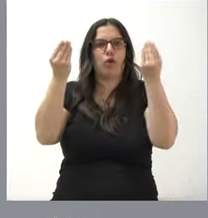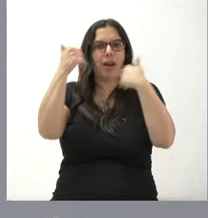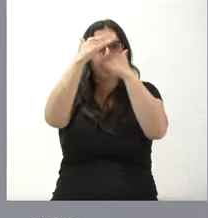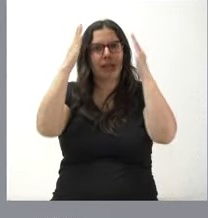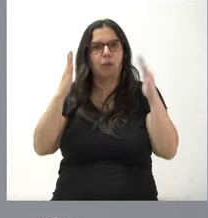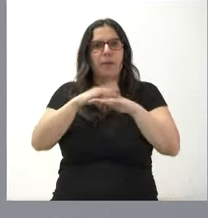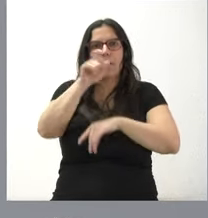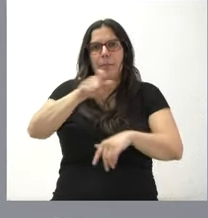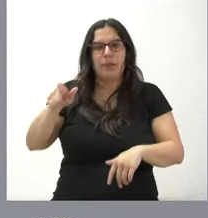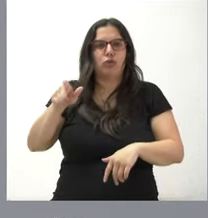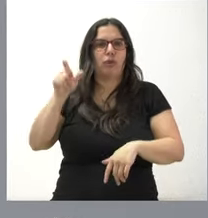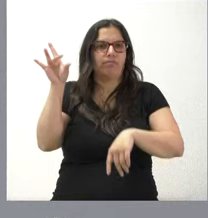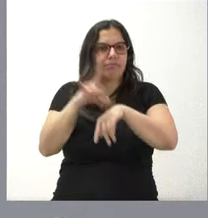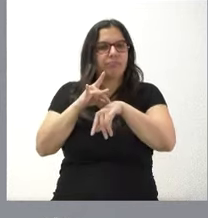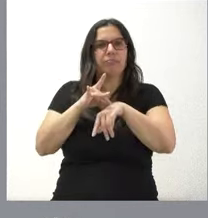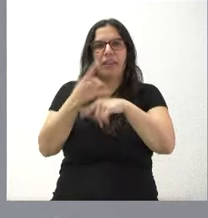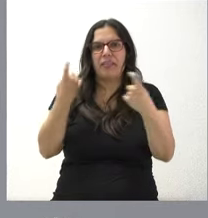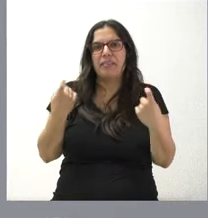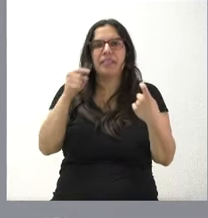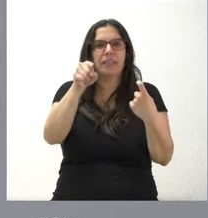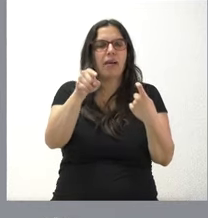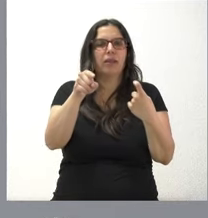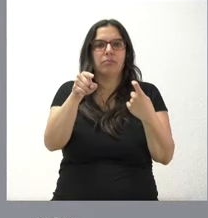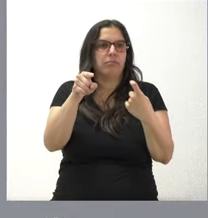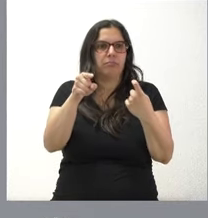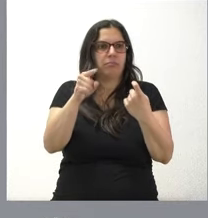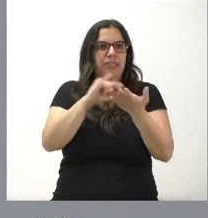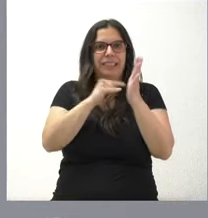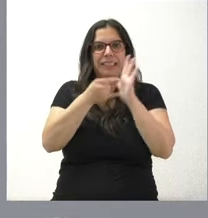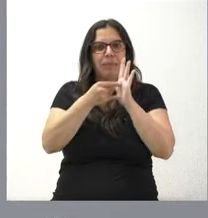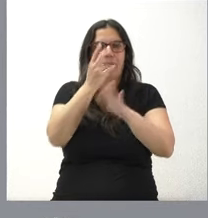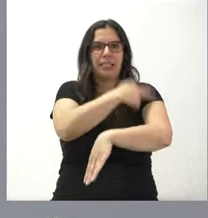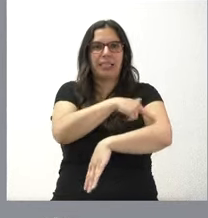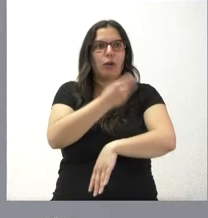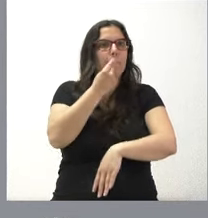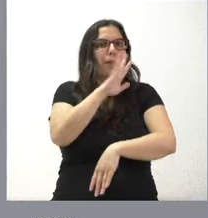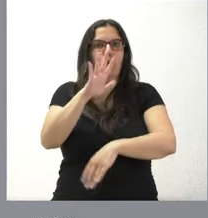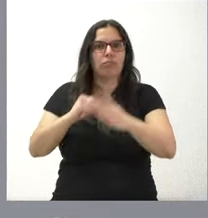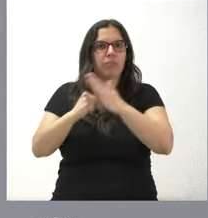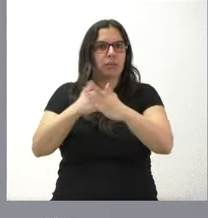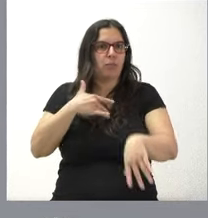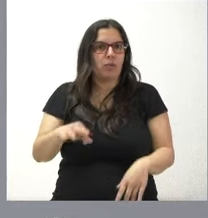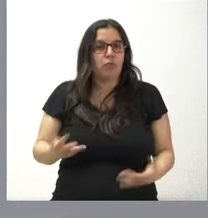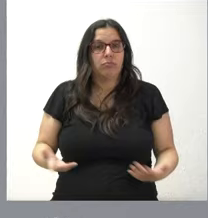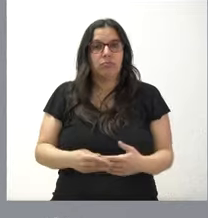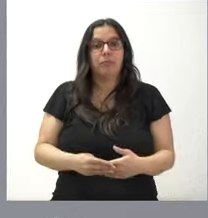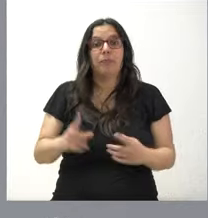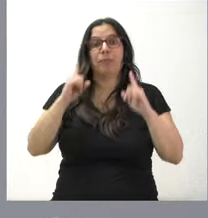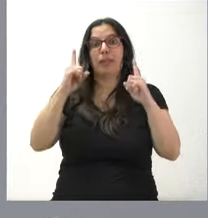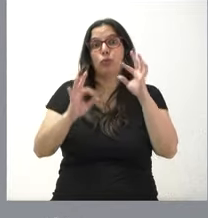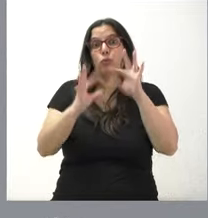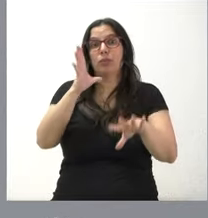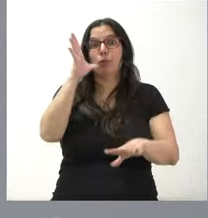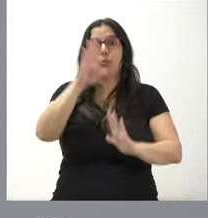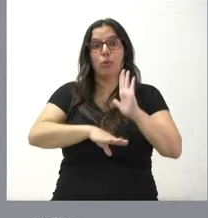a los pacientes y dotarles del mejor sistema sanitario del que somos capaces y, en este caso, pues la fortuna de tener